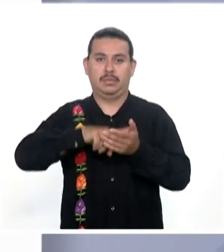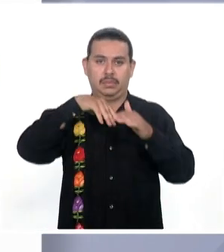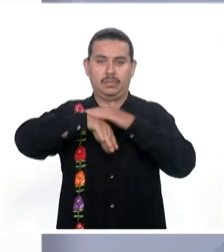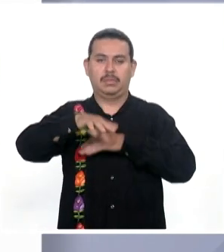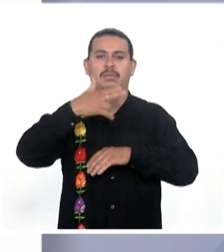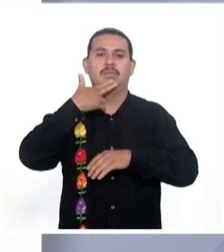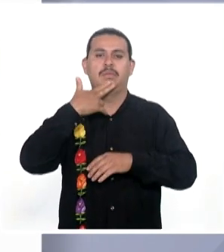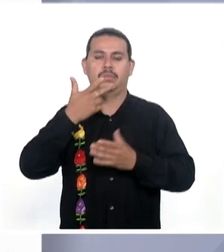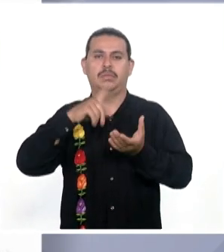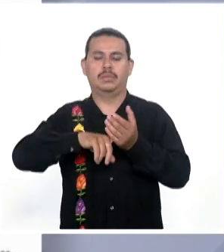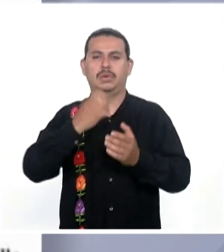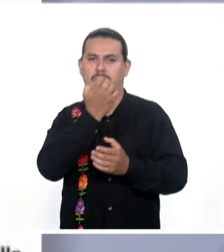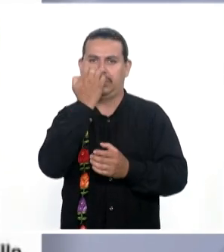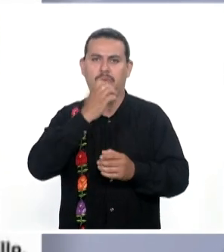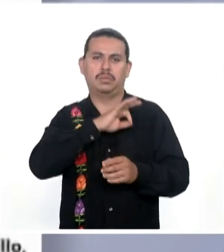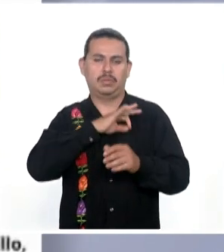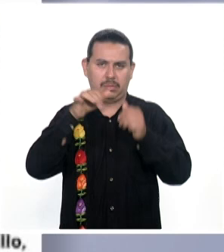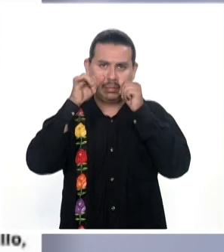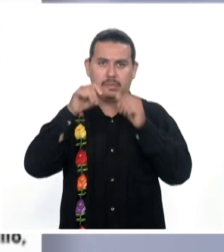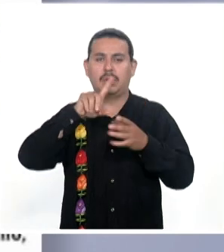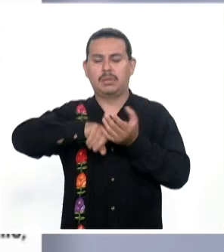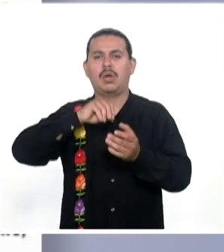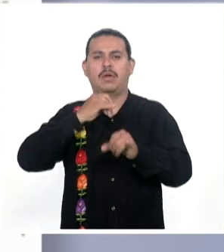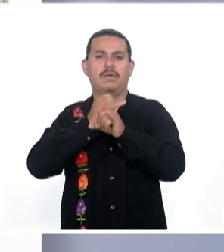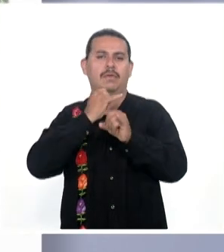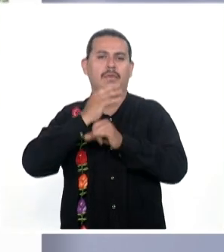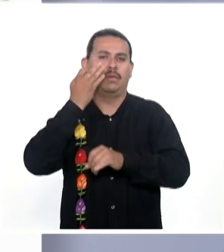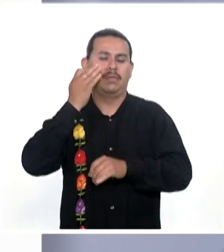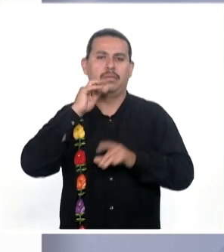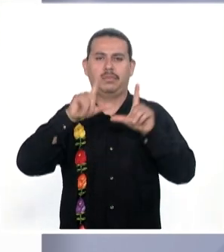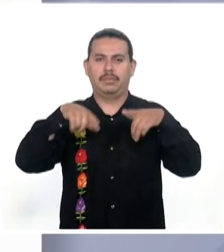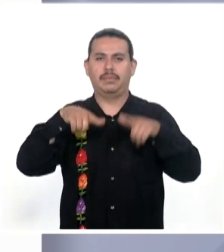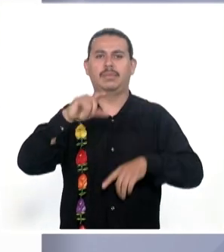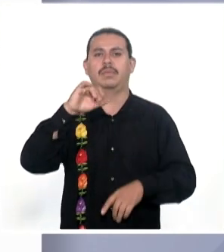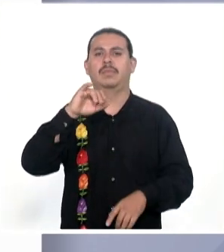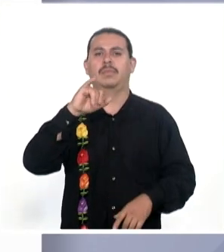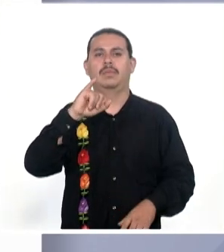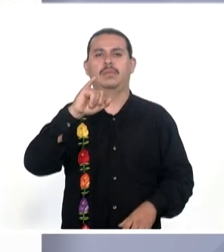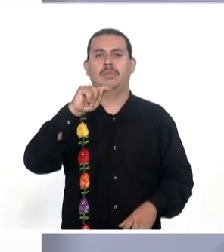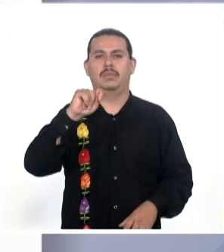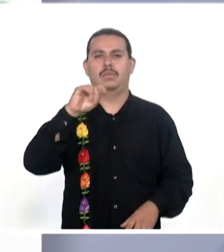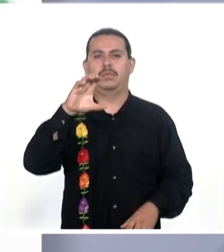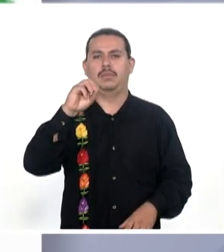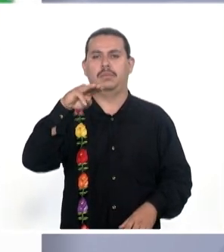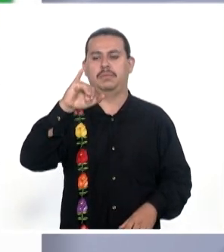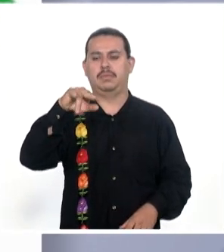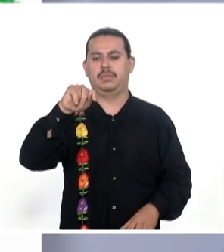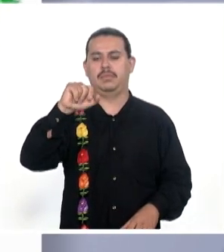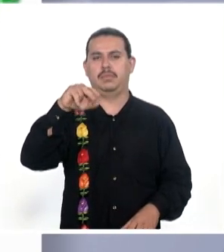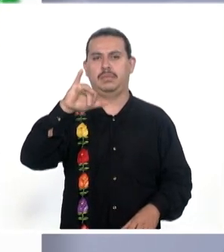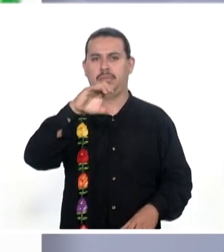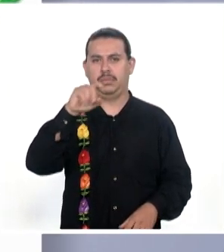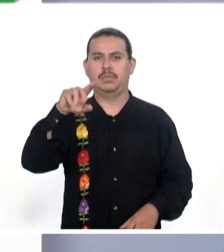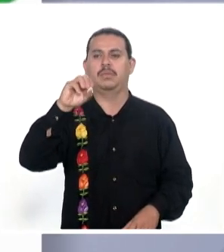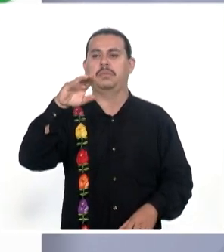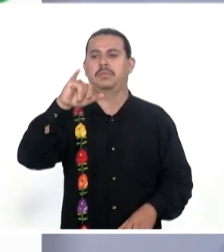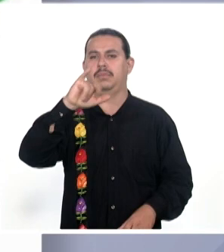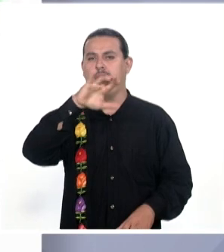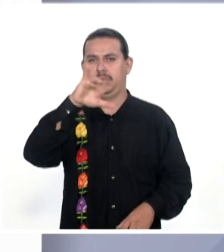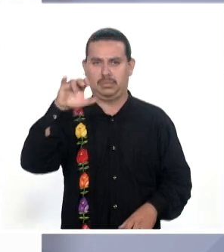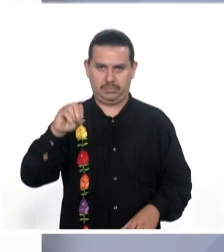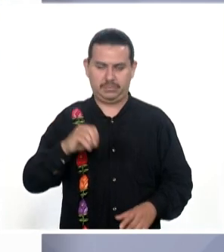Al departamento De servicios escolares O en facebook En la página Comitancillo Comitancillo